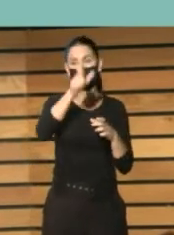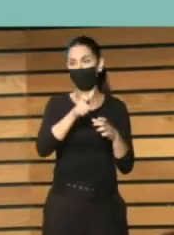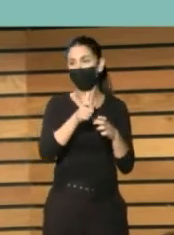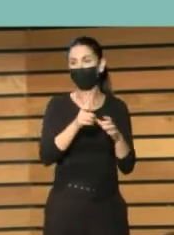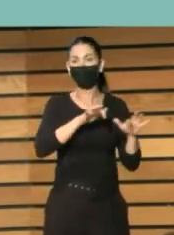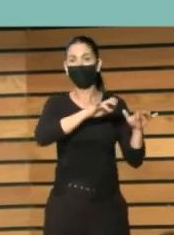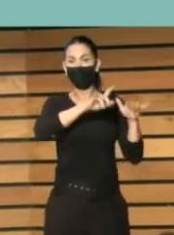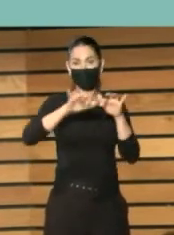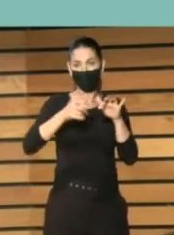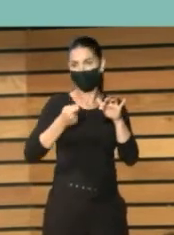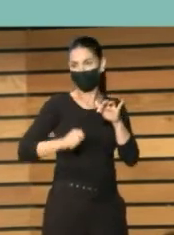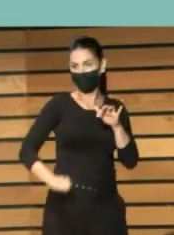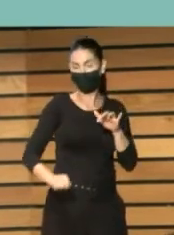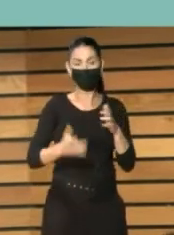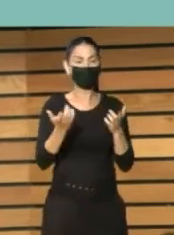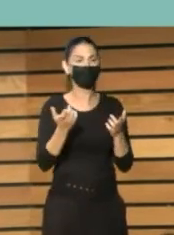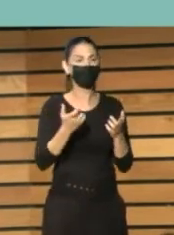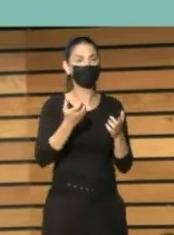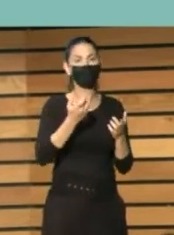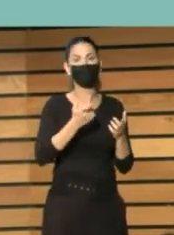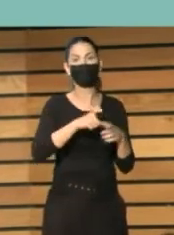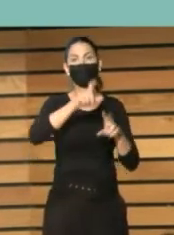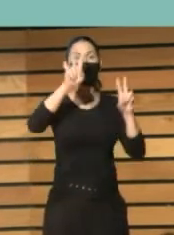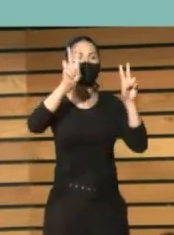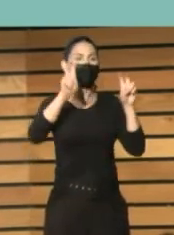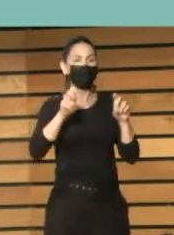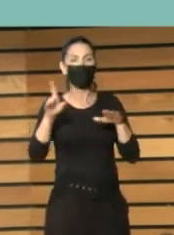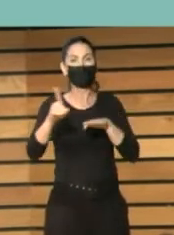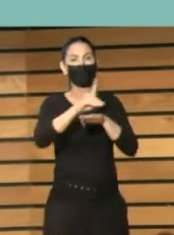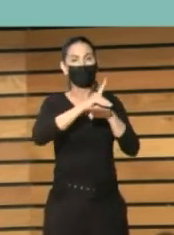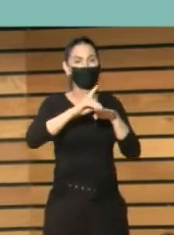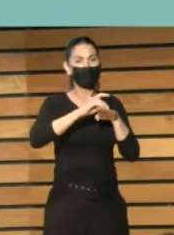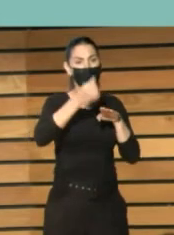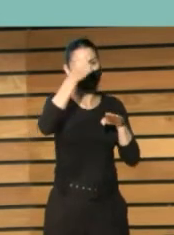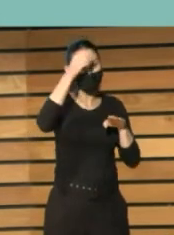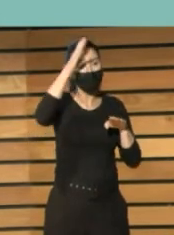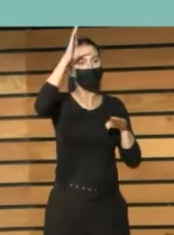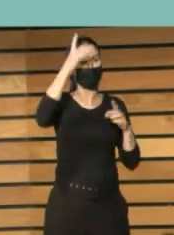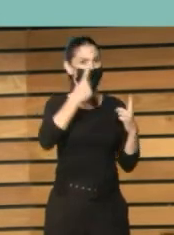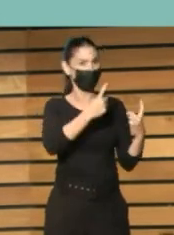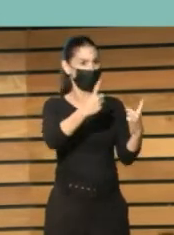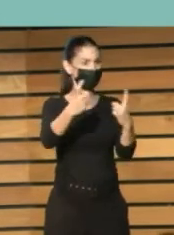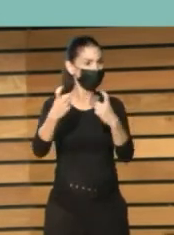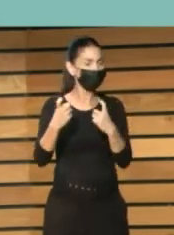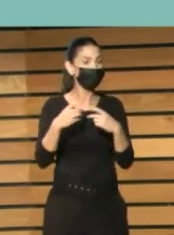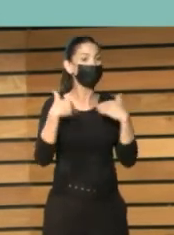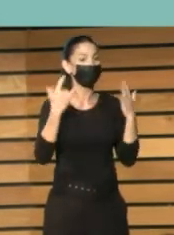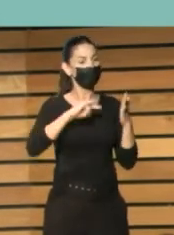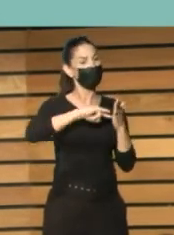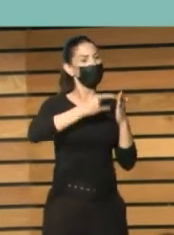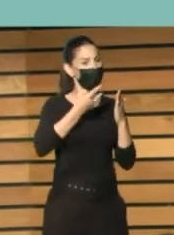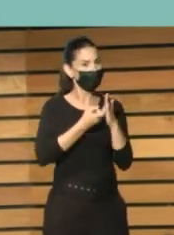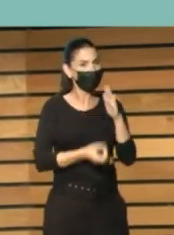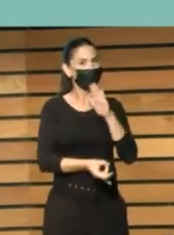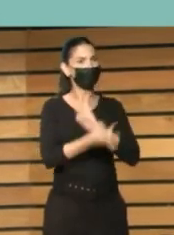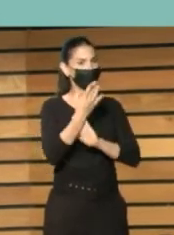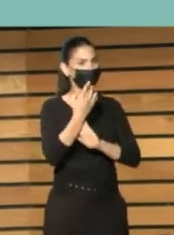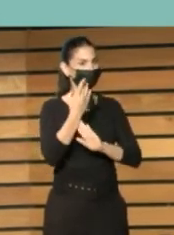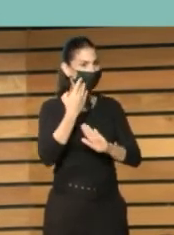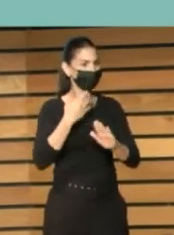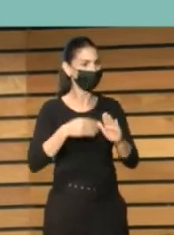necesitará contar con conocimientos sobre digitalización para llevar a cabo este tipo de proyectos. Además,